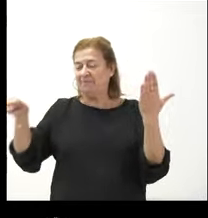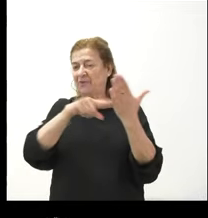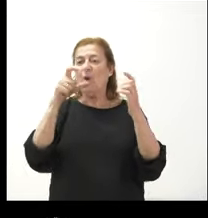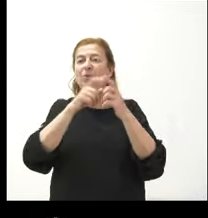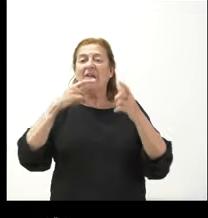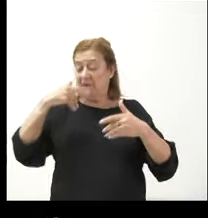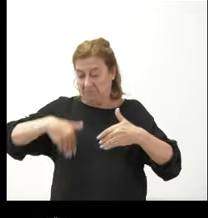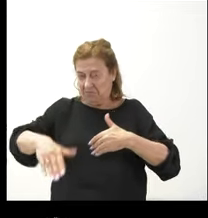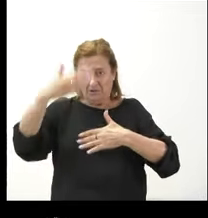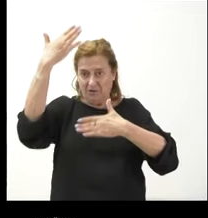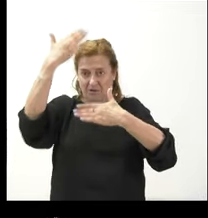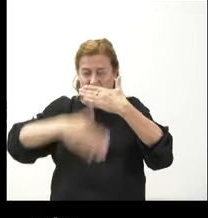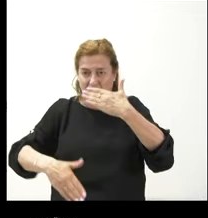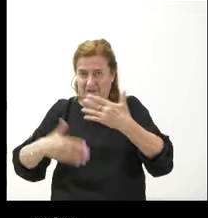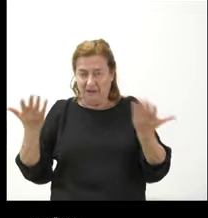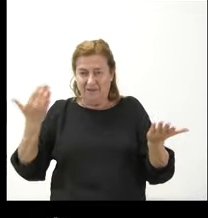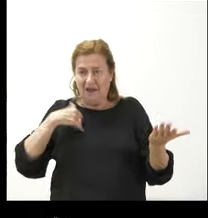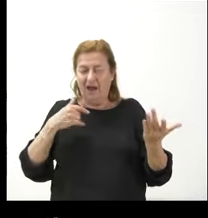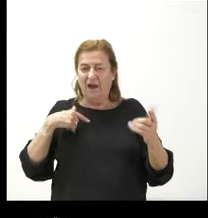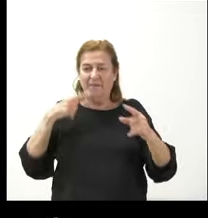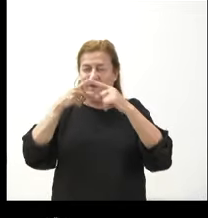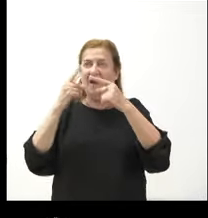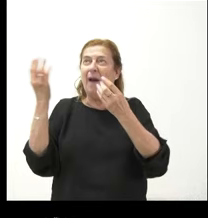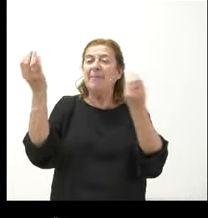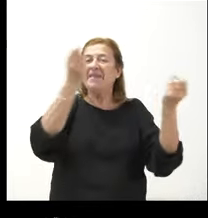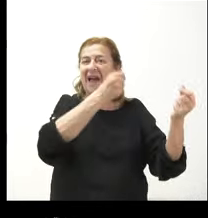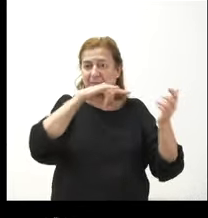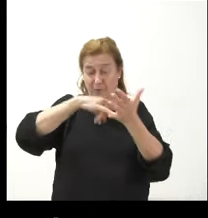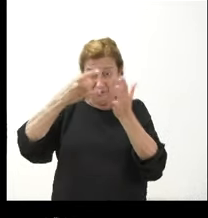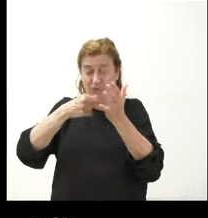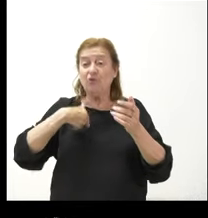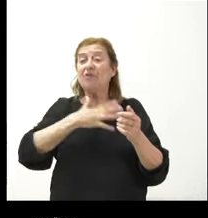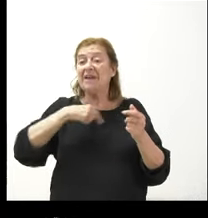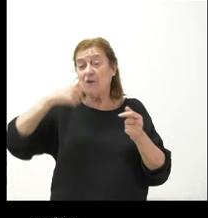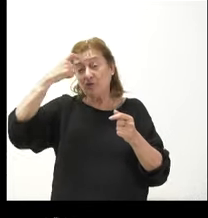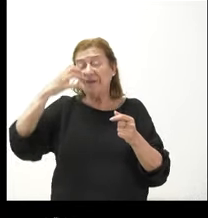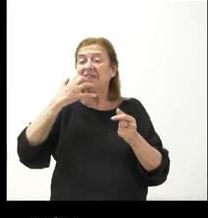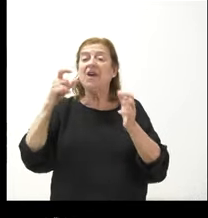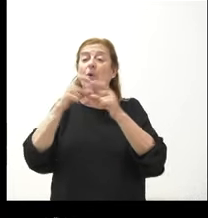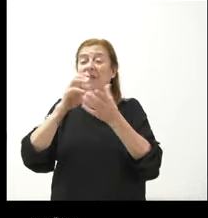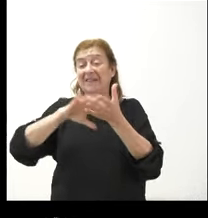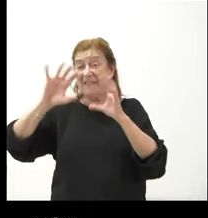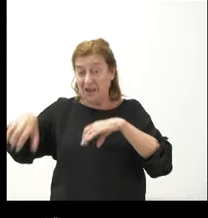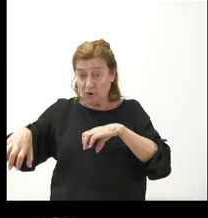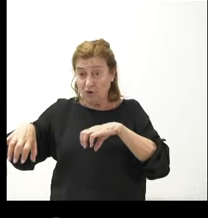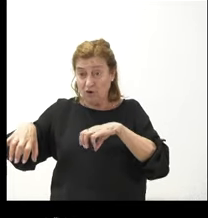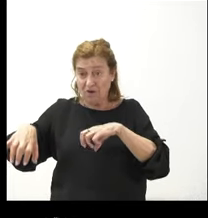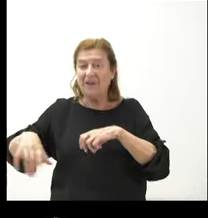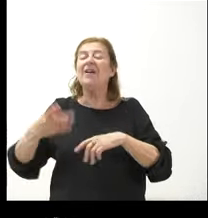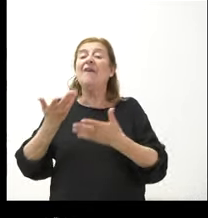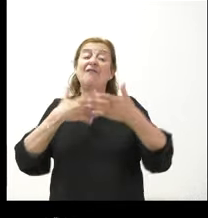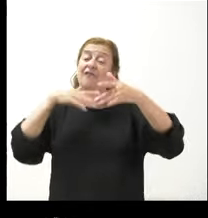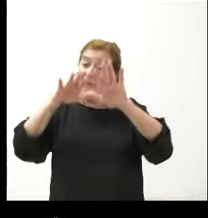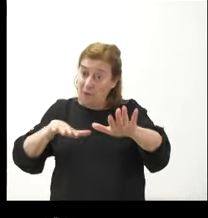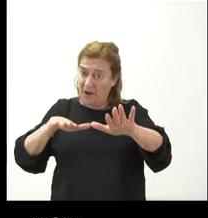caducar además la declaración de impacto ambiental del proyecto yo quería saber si la junta de Castilla y León es favorable